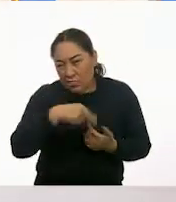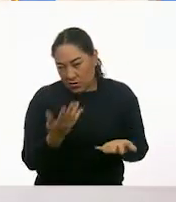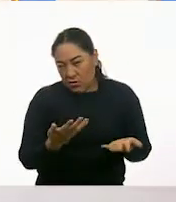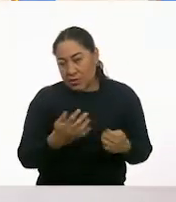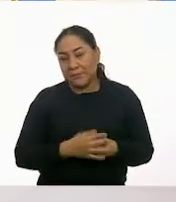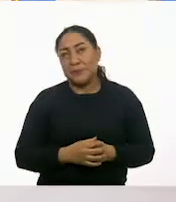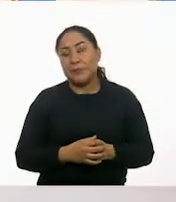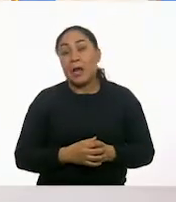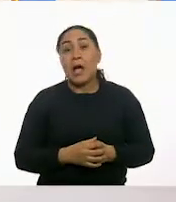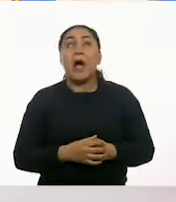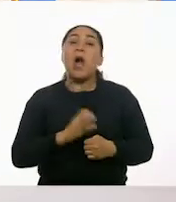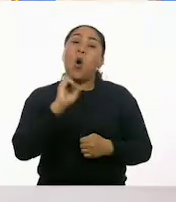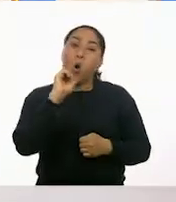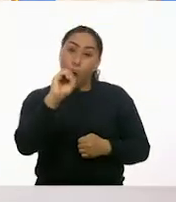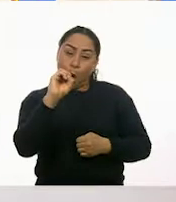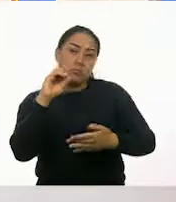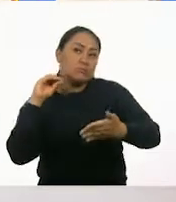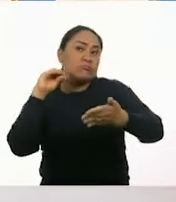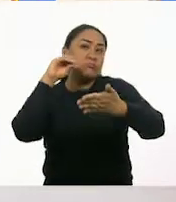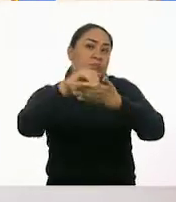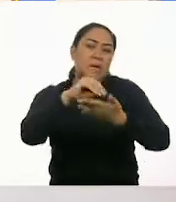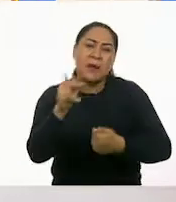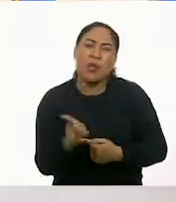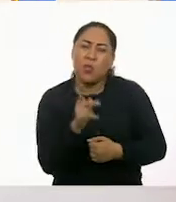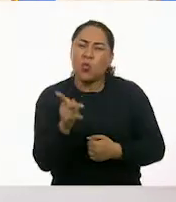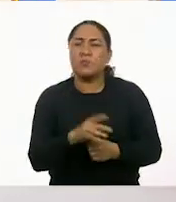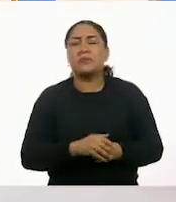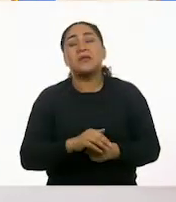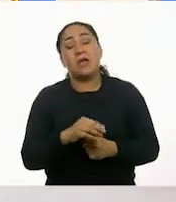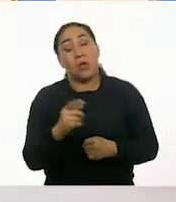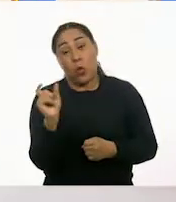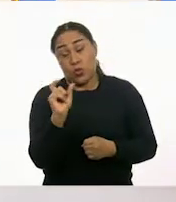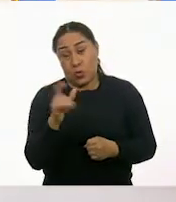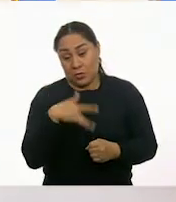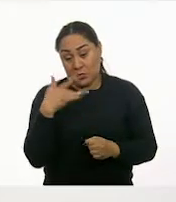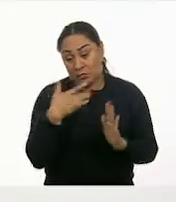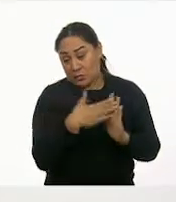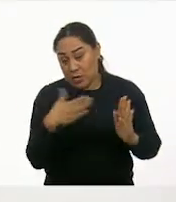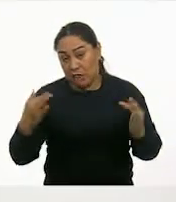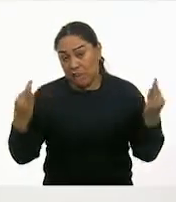son más frecuentes que ven en invierno? Sí, ¿qué enfermedades son más frecuentes?